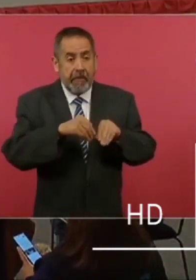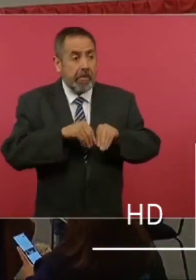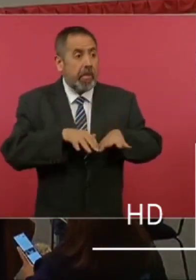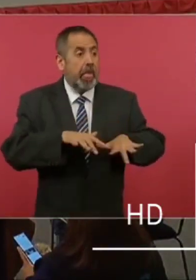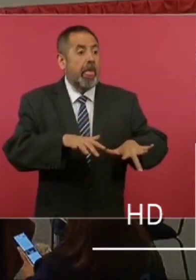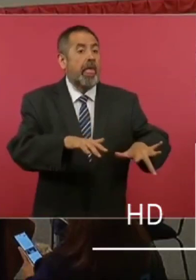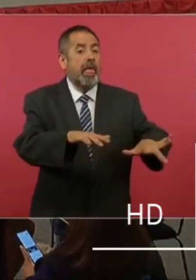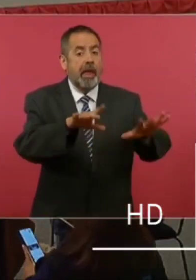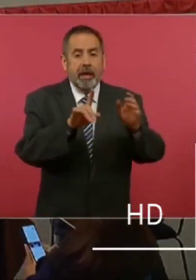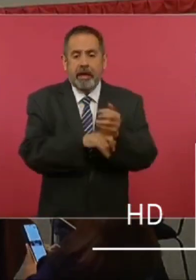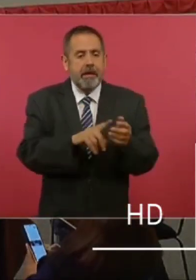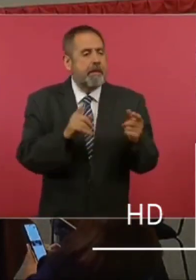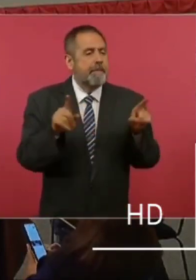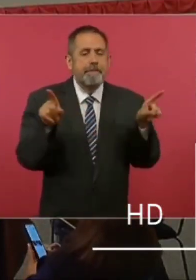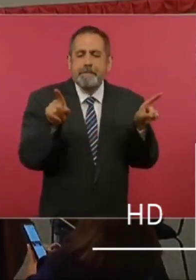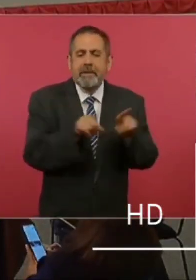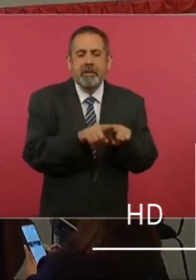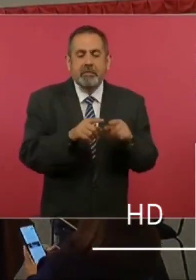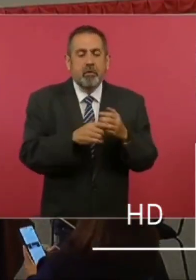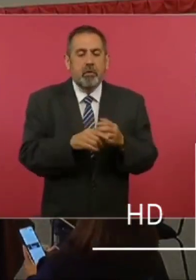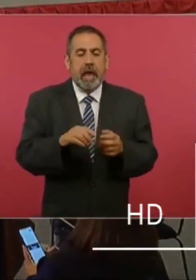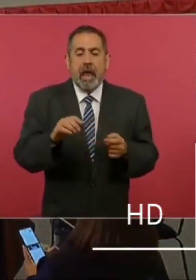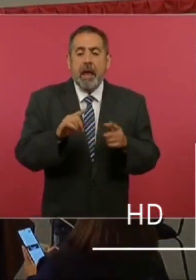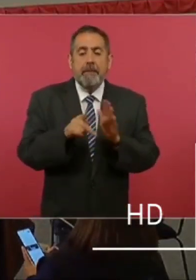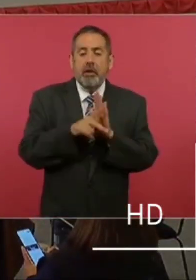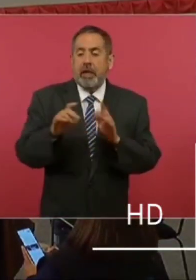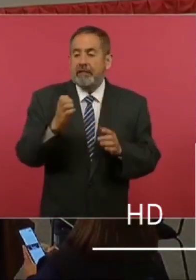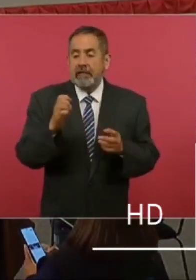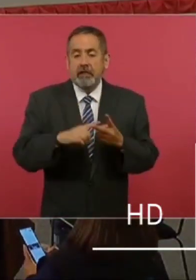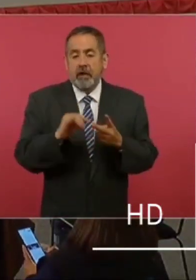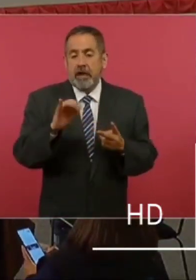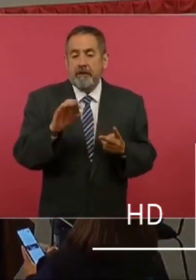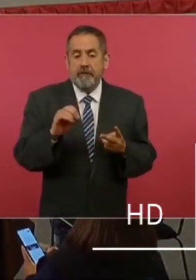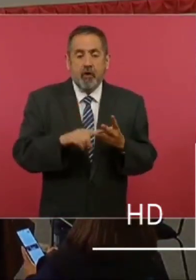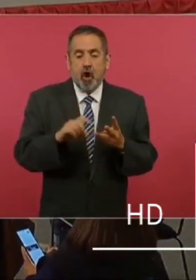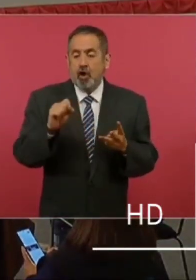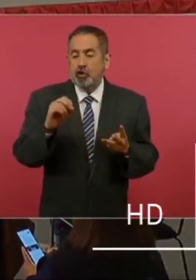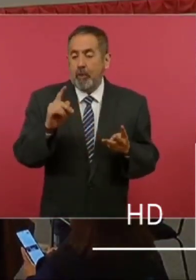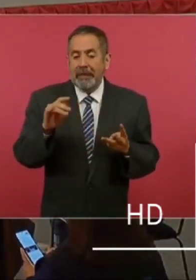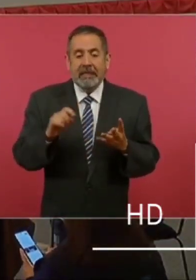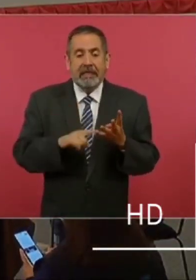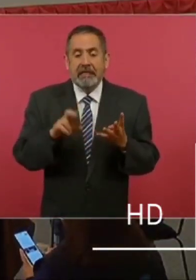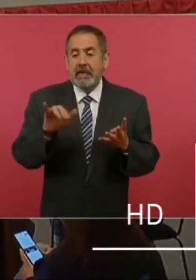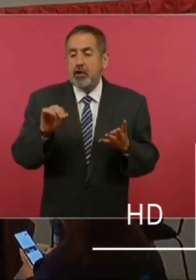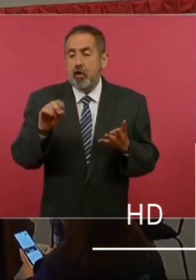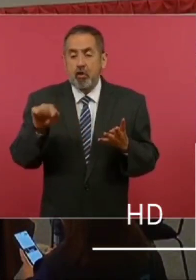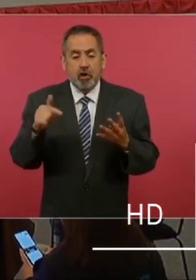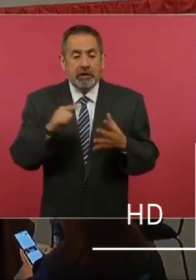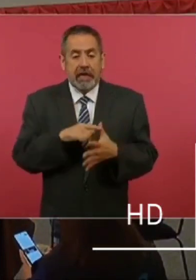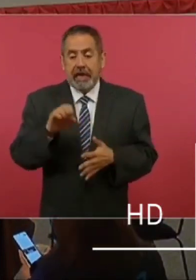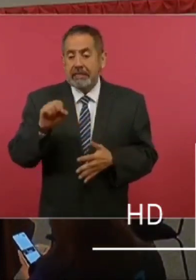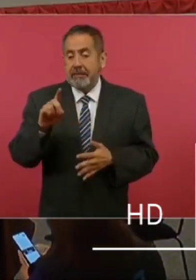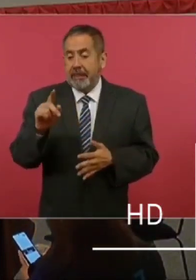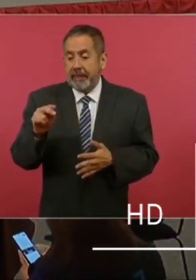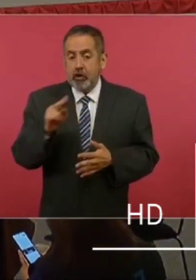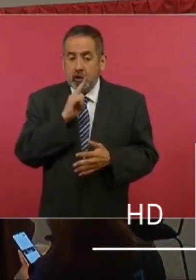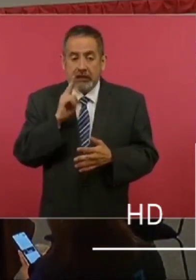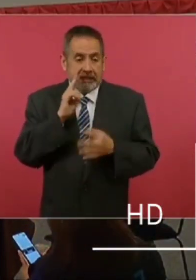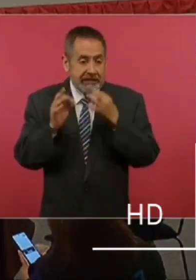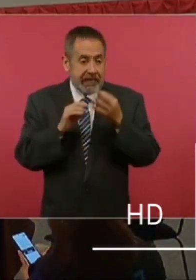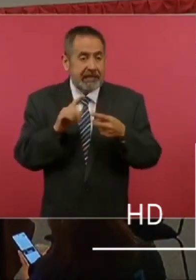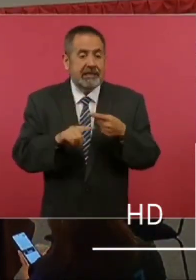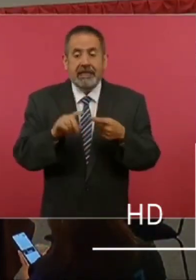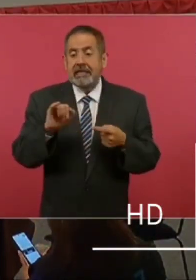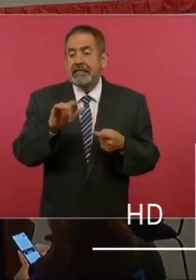en el nado sincronizado Excelsior, Infobae, Sopitas, Río 12, SDP Noticias, La Silla Rota,